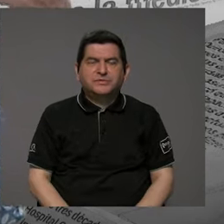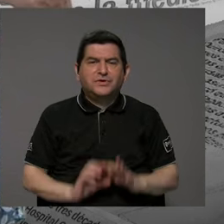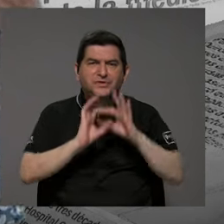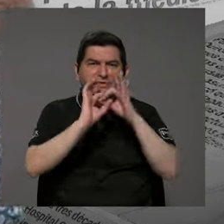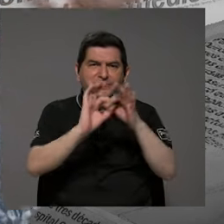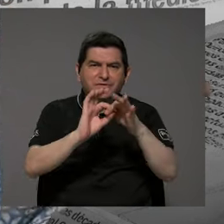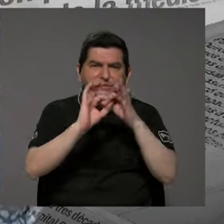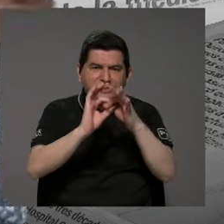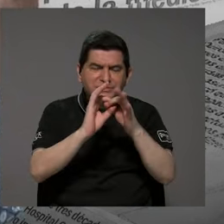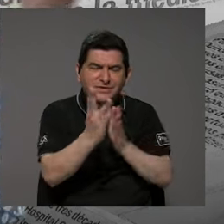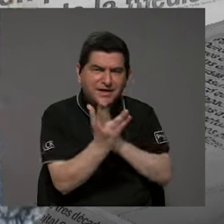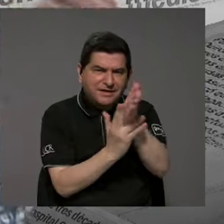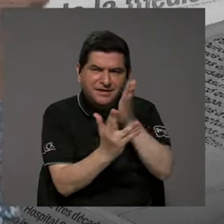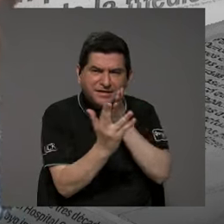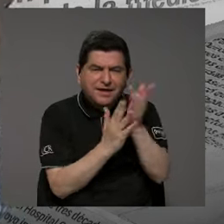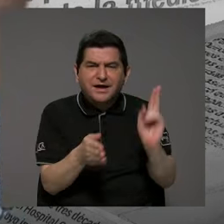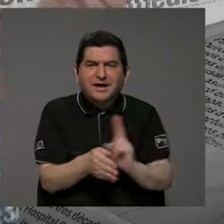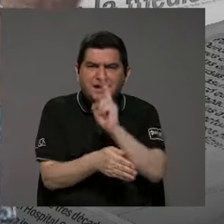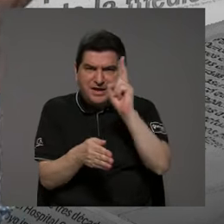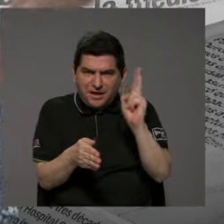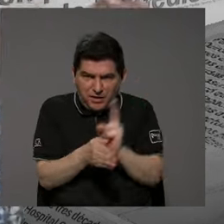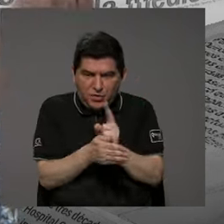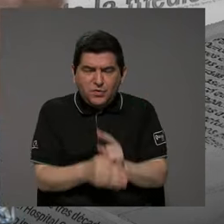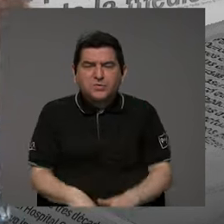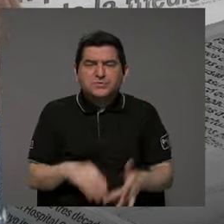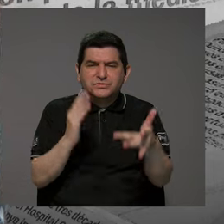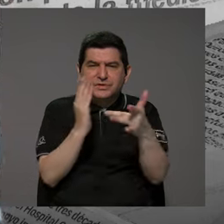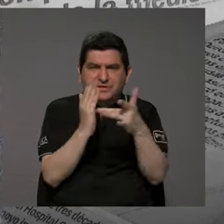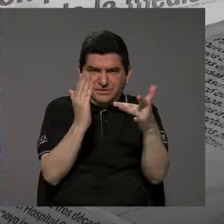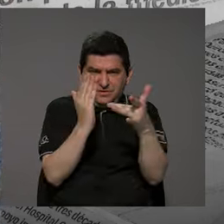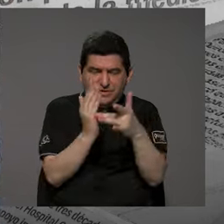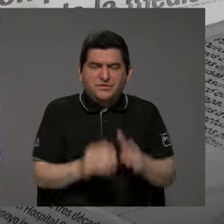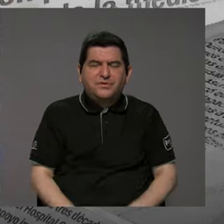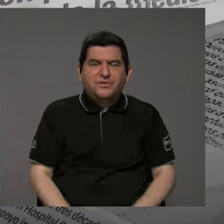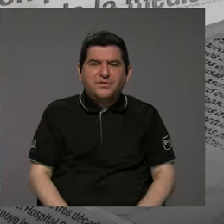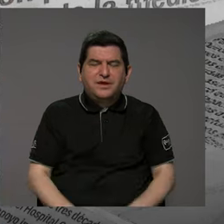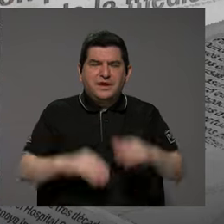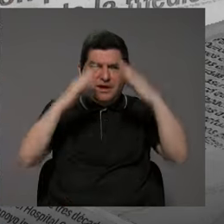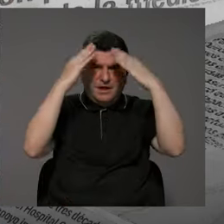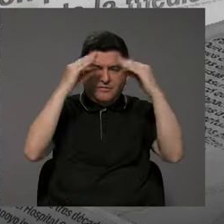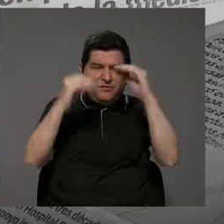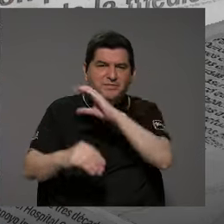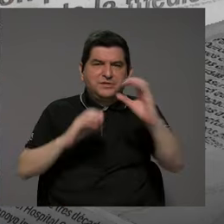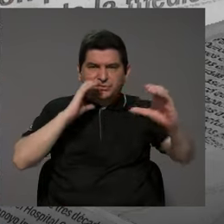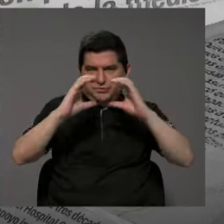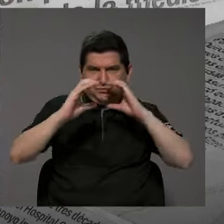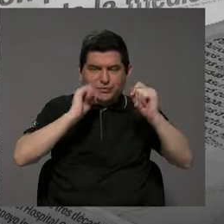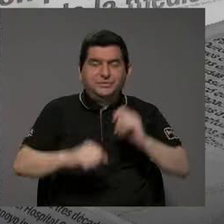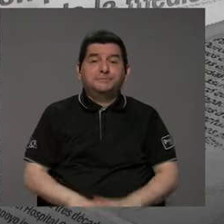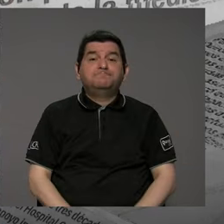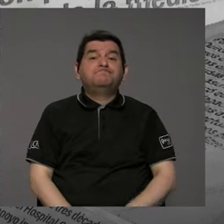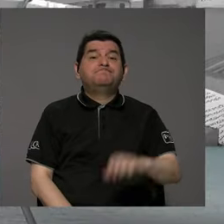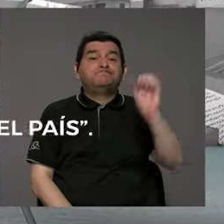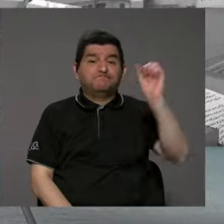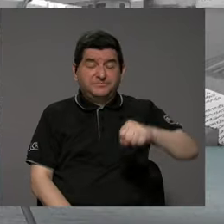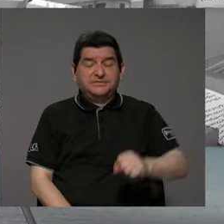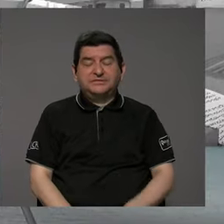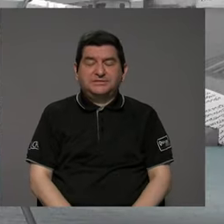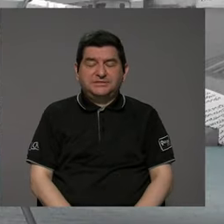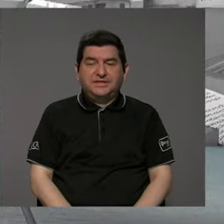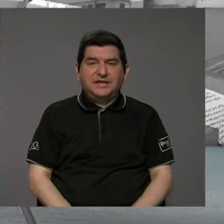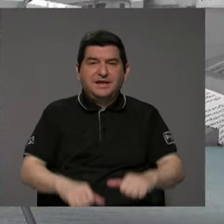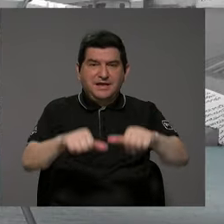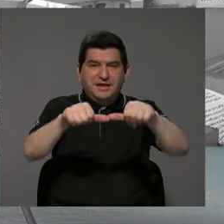respecto al acceso y el uso de tecnologías de la comunicación e información. Sí, de hecho, bueno, la región